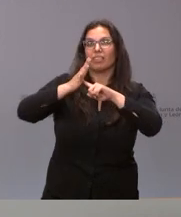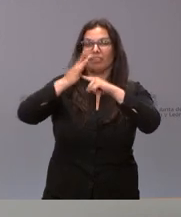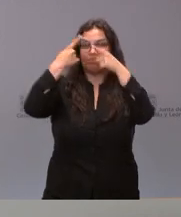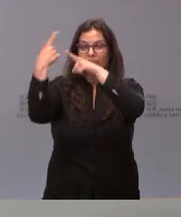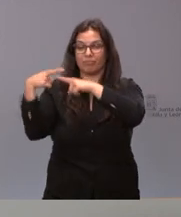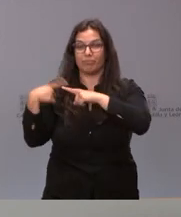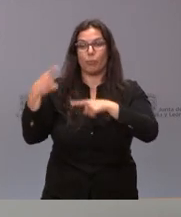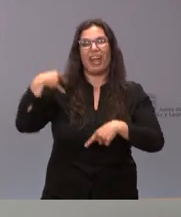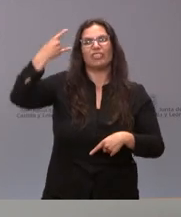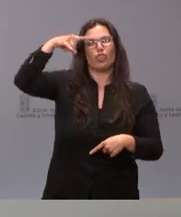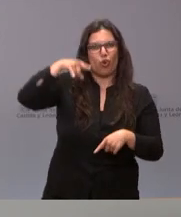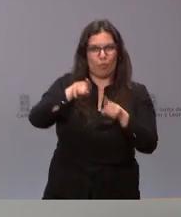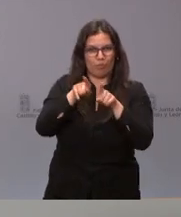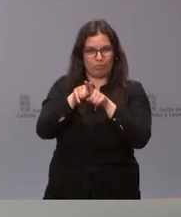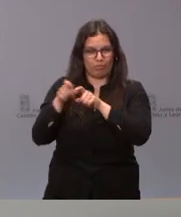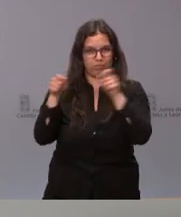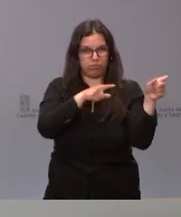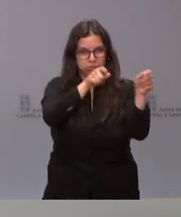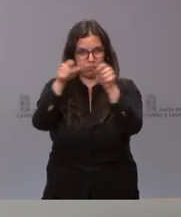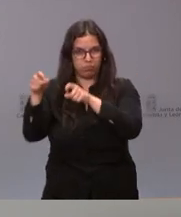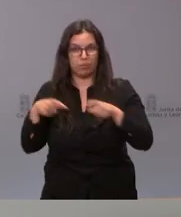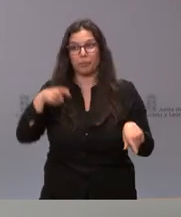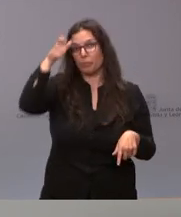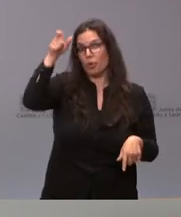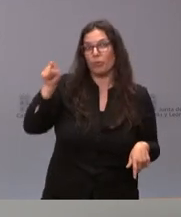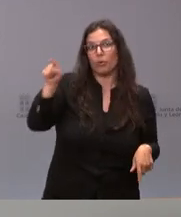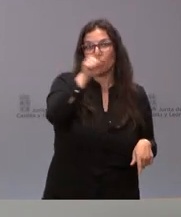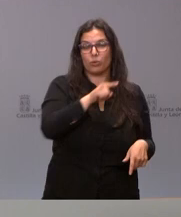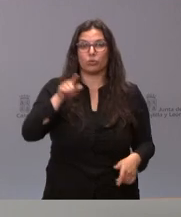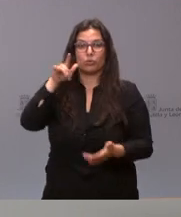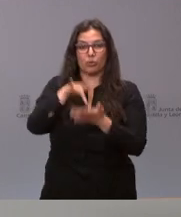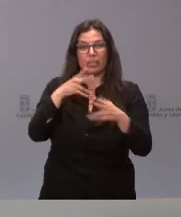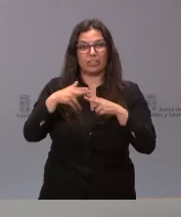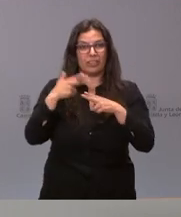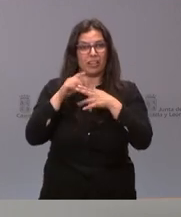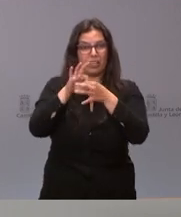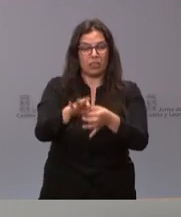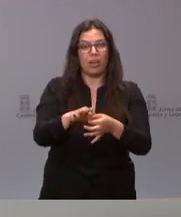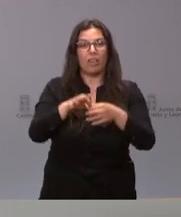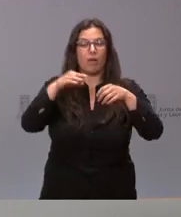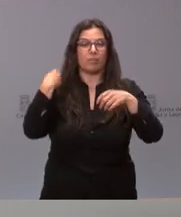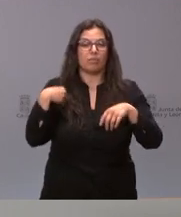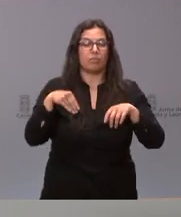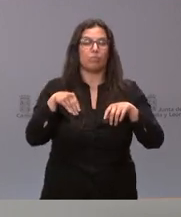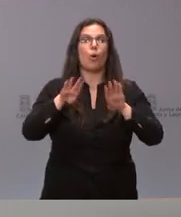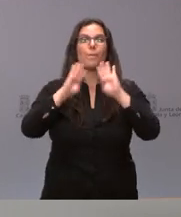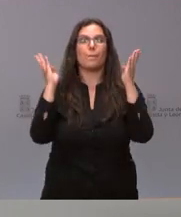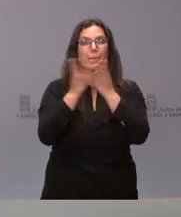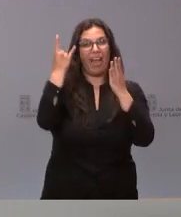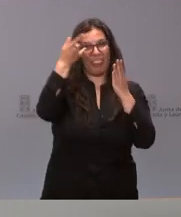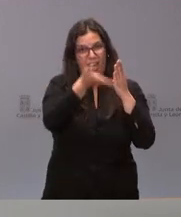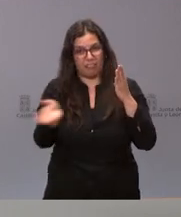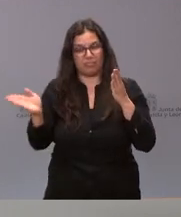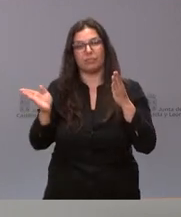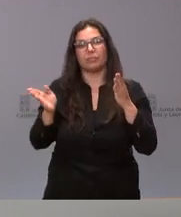y son bastantes los municipios de esta tierra que desarrollan estas actividades en las plazas de toros portátiles. Quizá